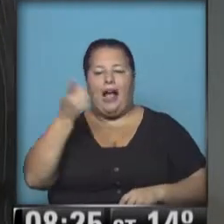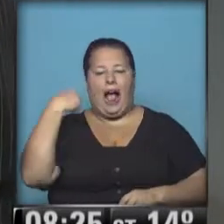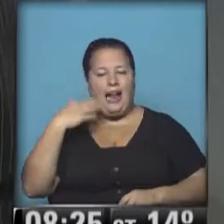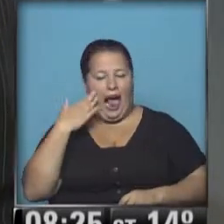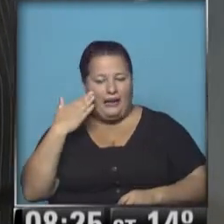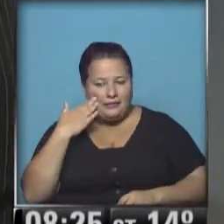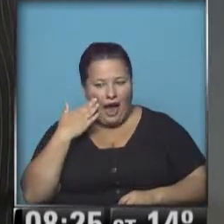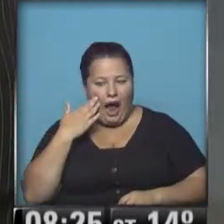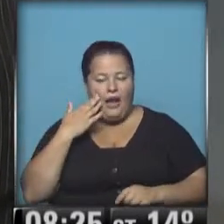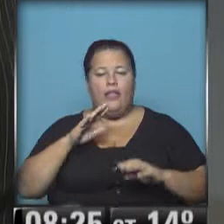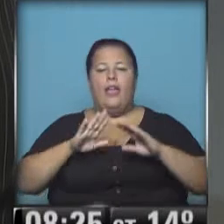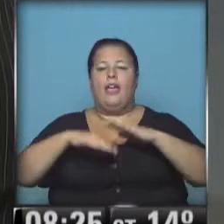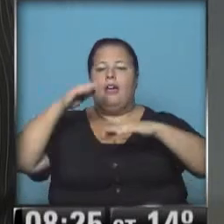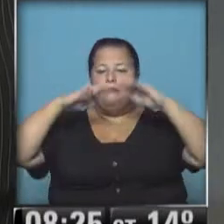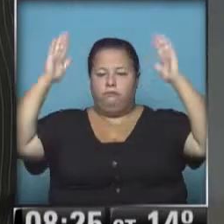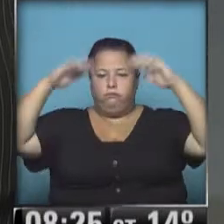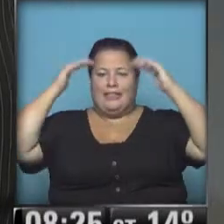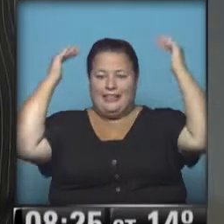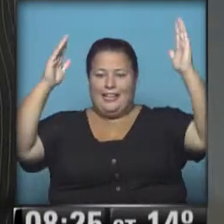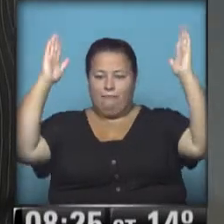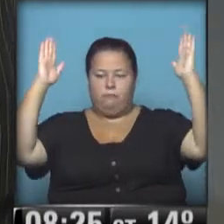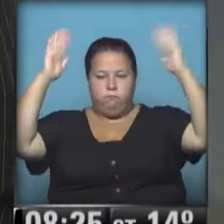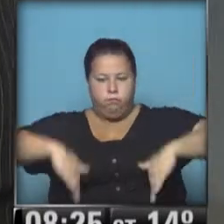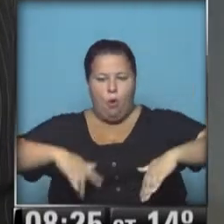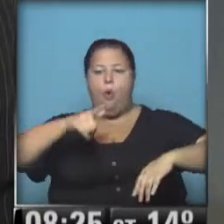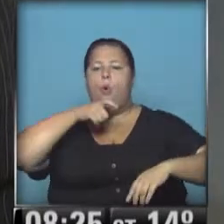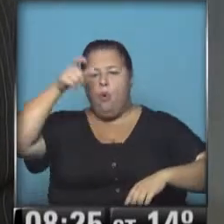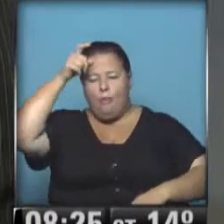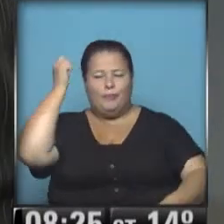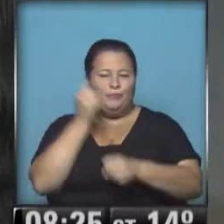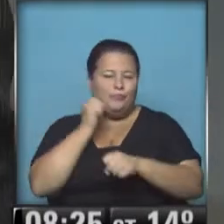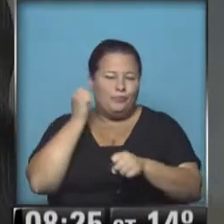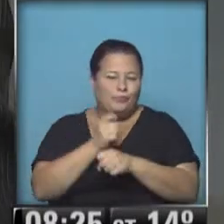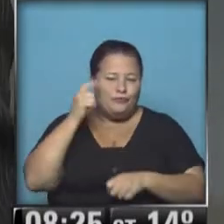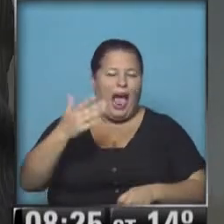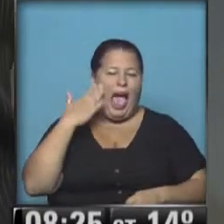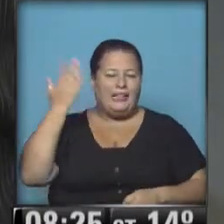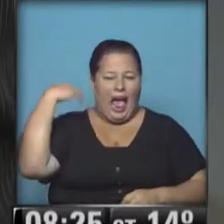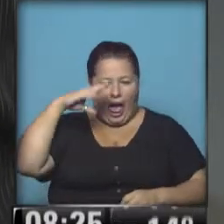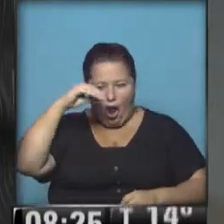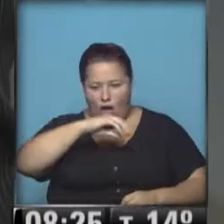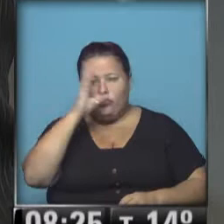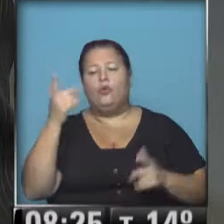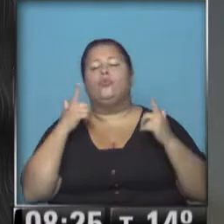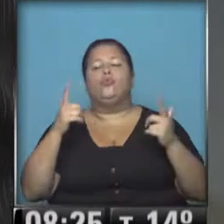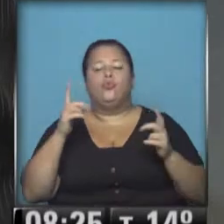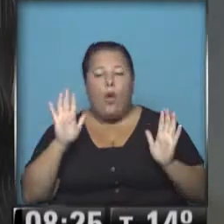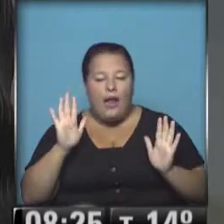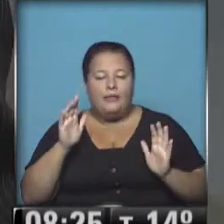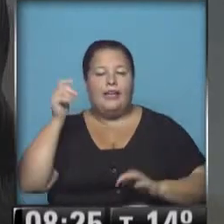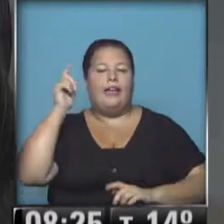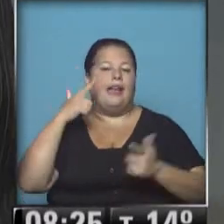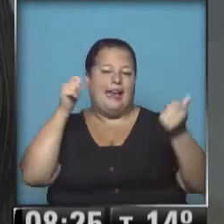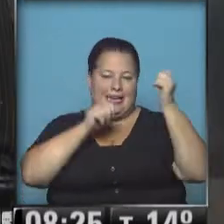se dio la estructura que iba a sostener el techo y los bomberos trabajaron durante buena parte de la tarde y de la noche, pero afortunadamente sin